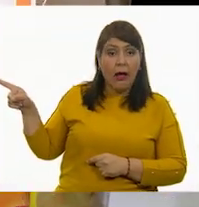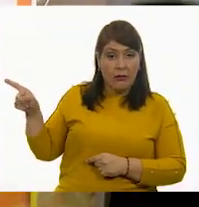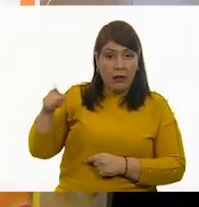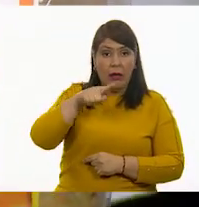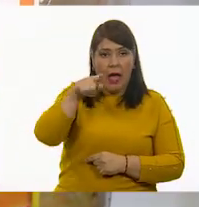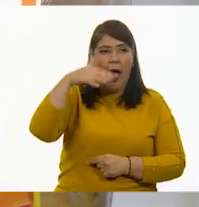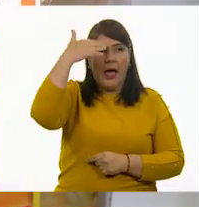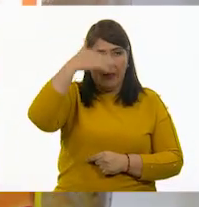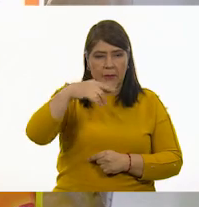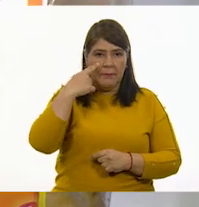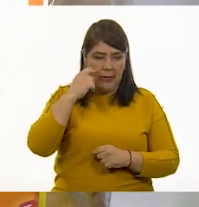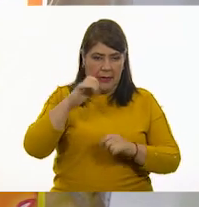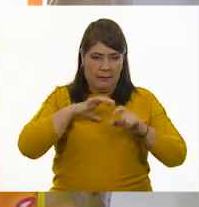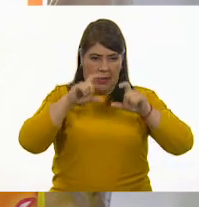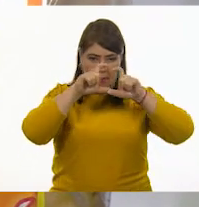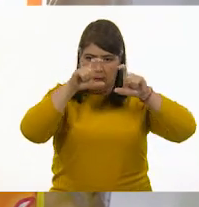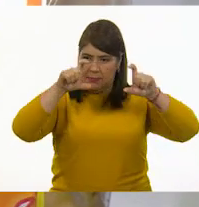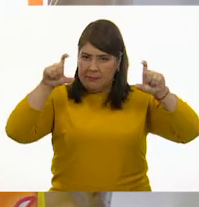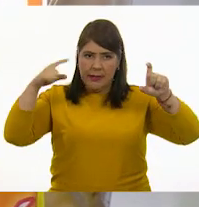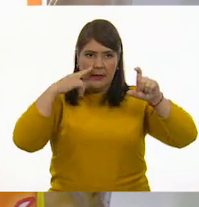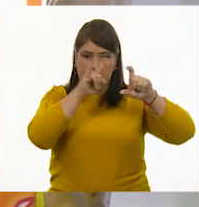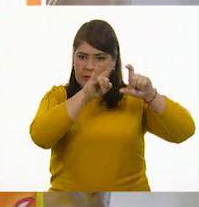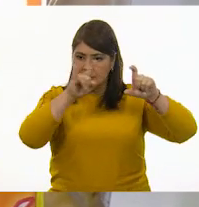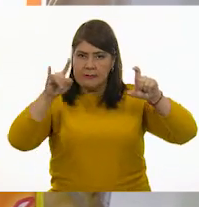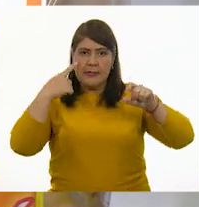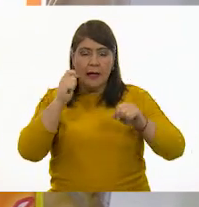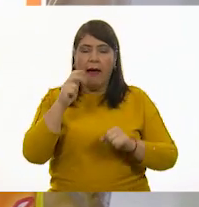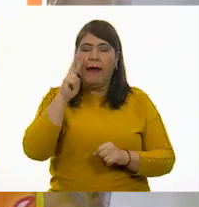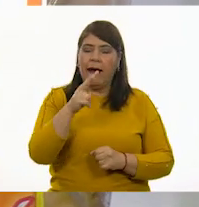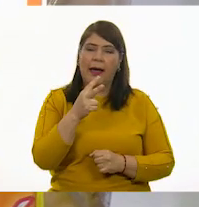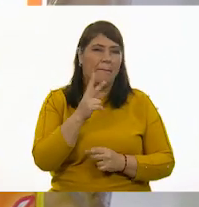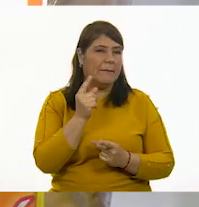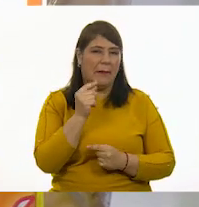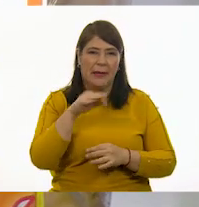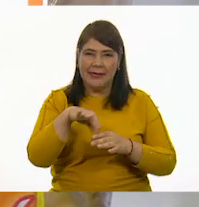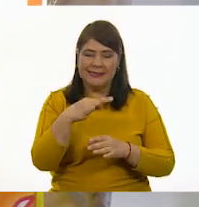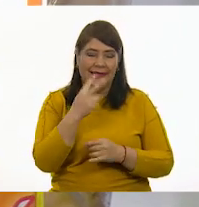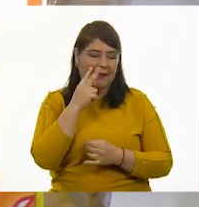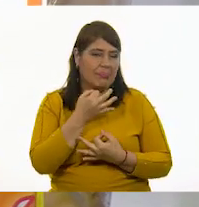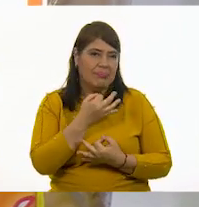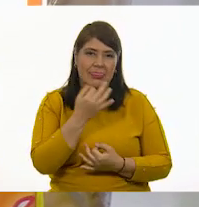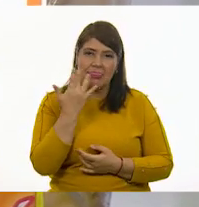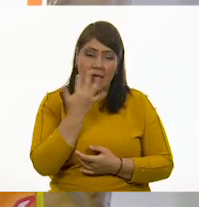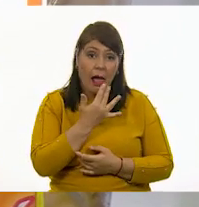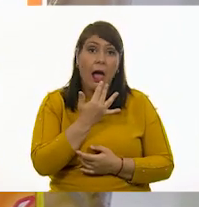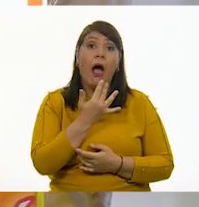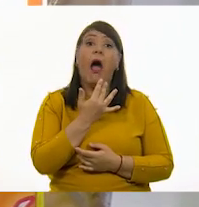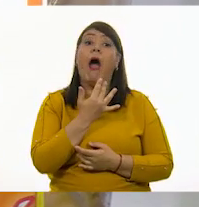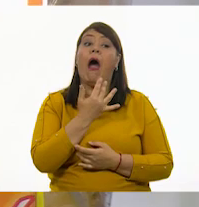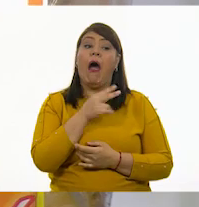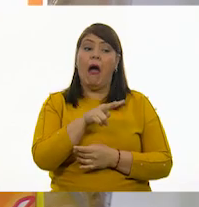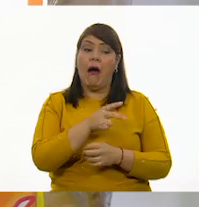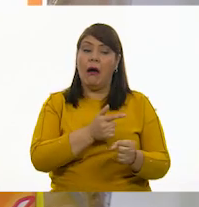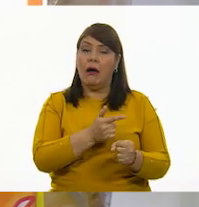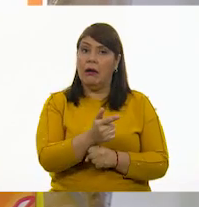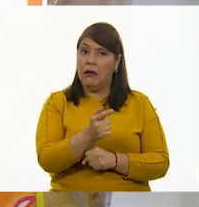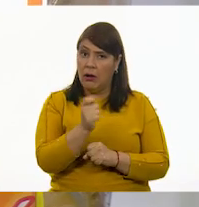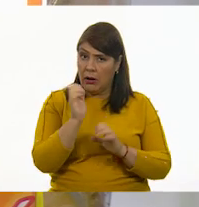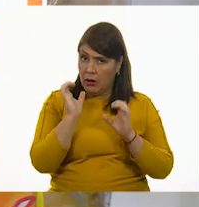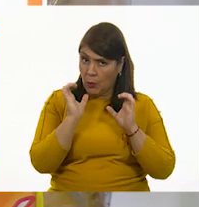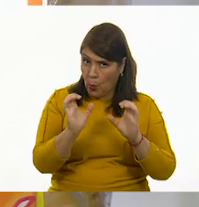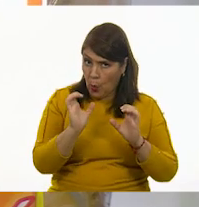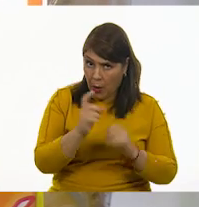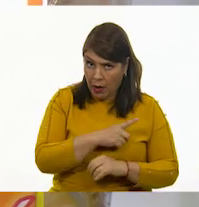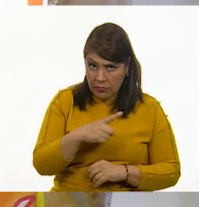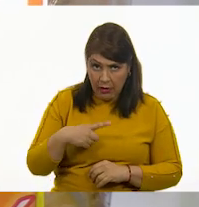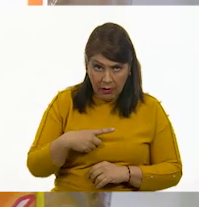observamos esta bolsa de papas que se ven deliciosas, tiene un mensaje explícito de mucho cuidado.